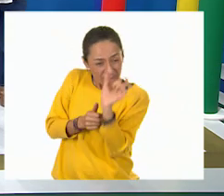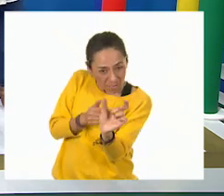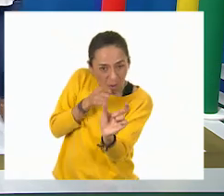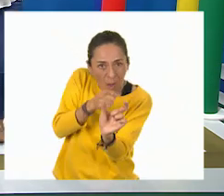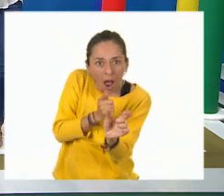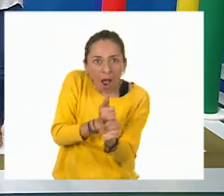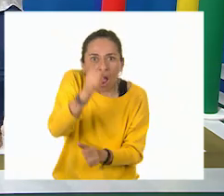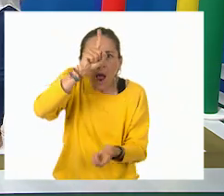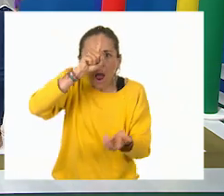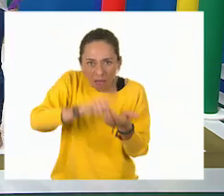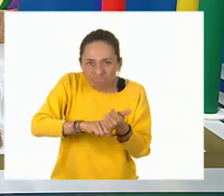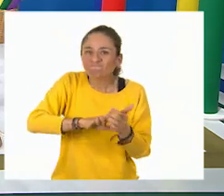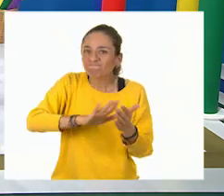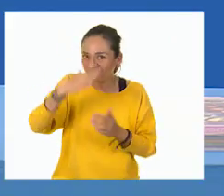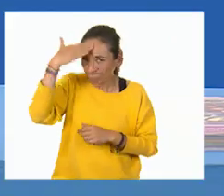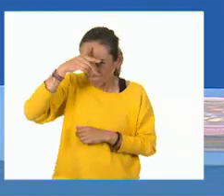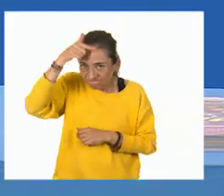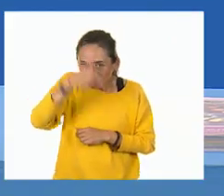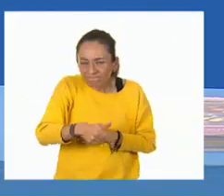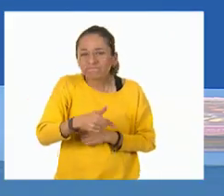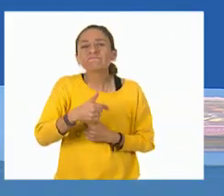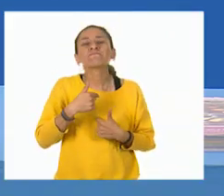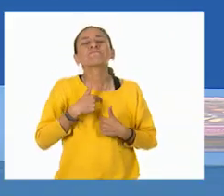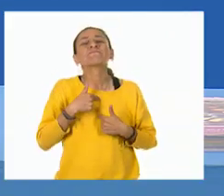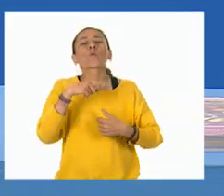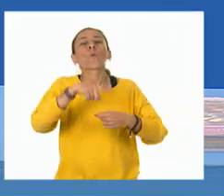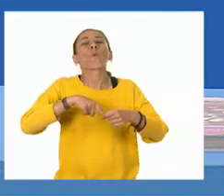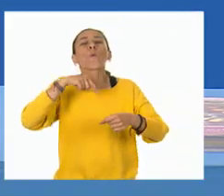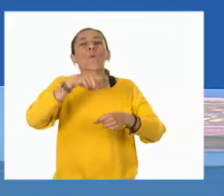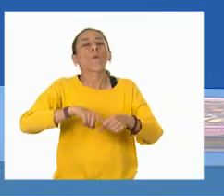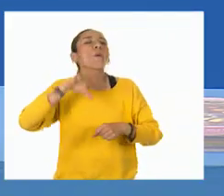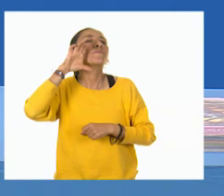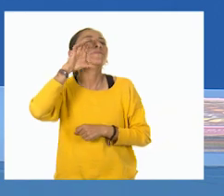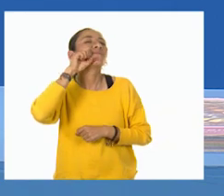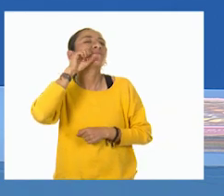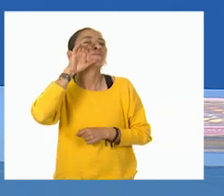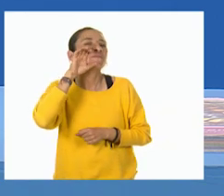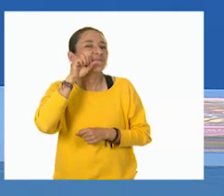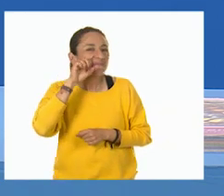tomar la color naranja. Ah, sí, la color naranja.